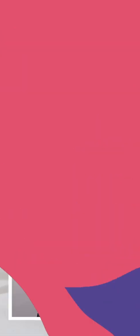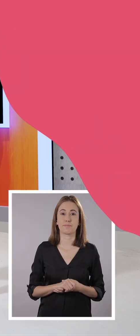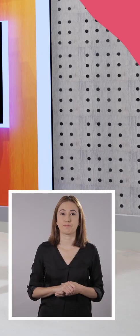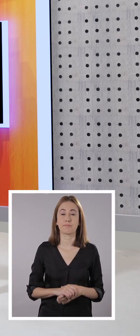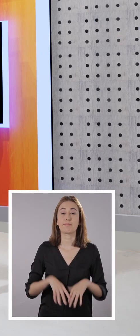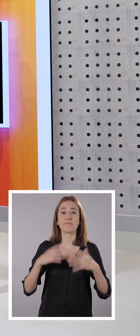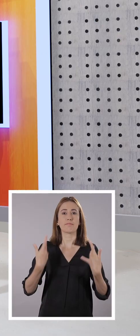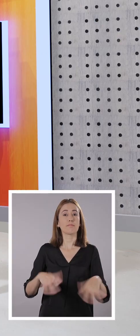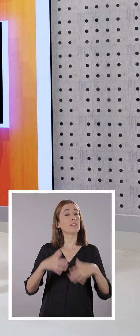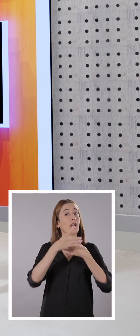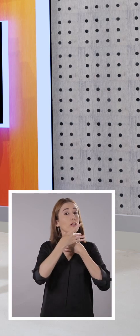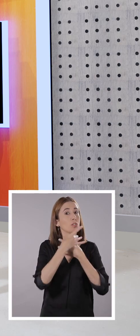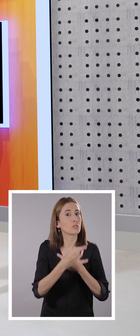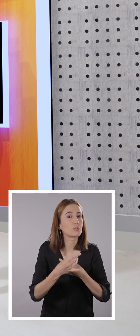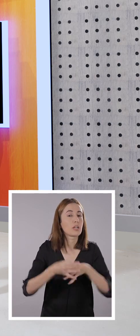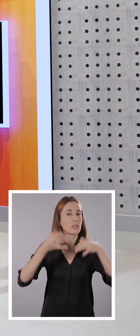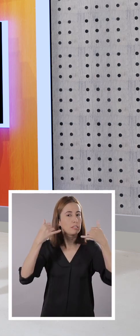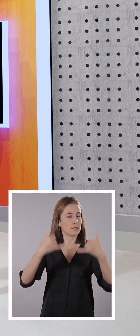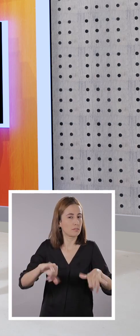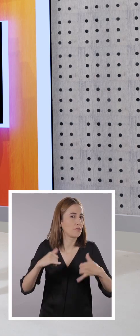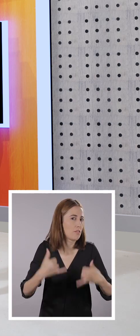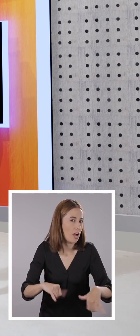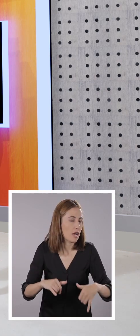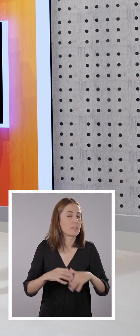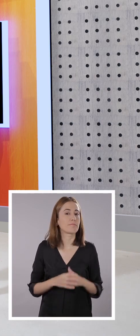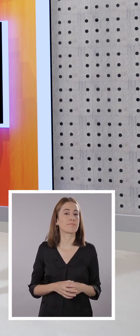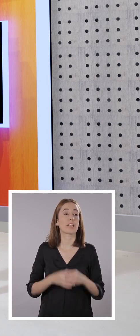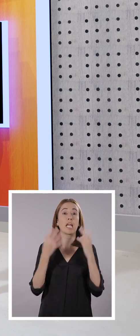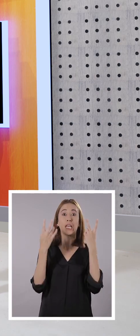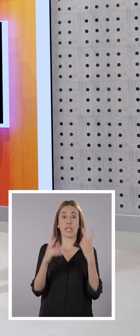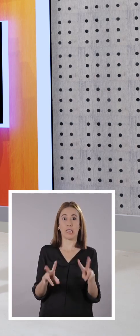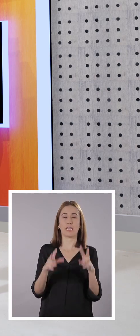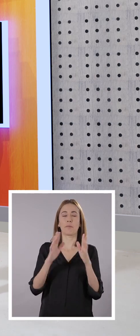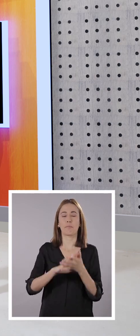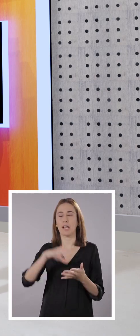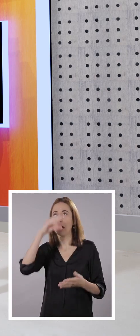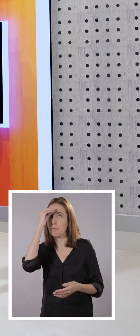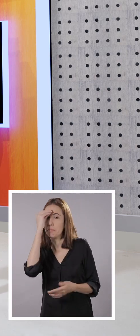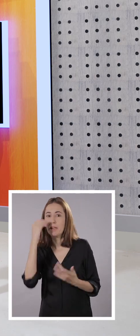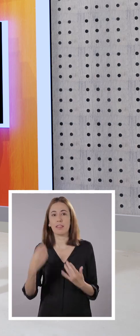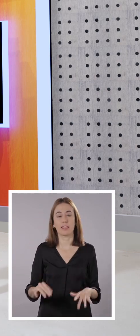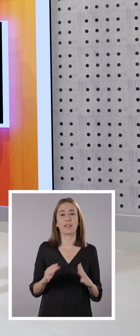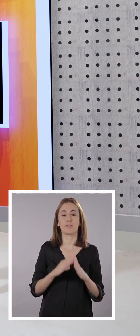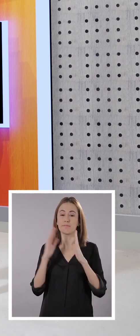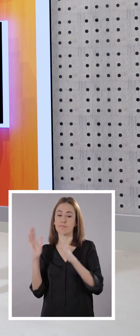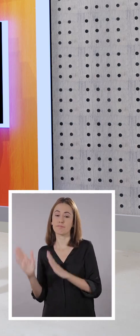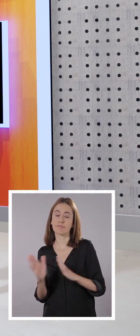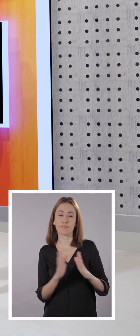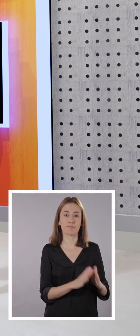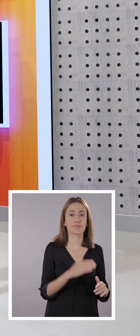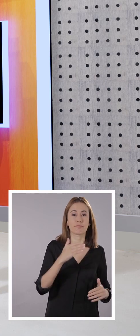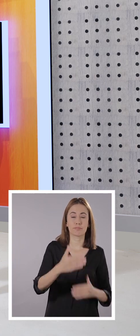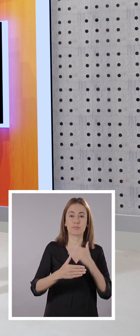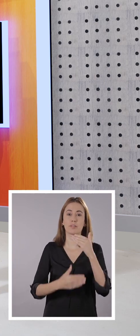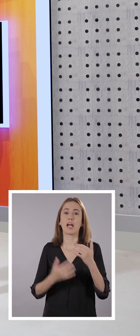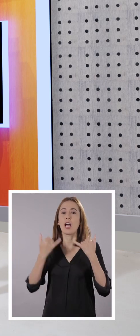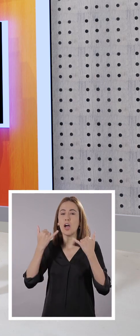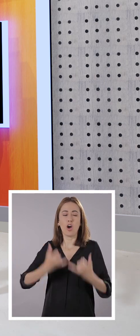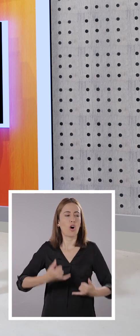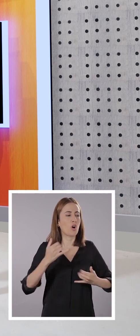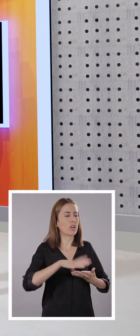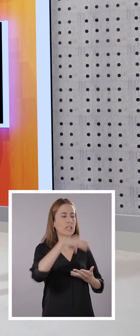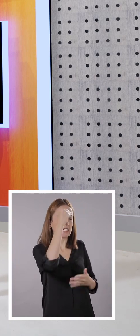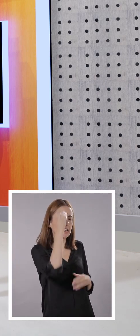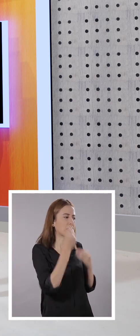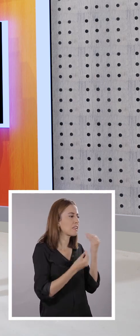Y como nos gusta jugar siempre, y además de eso, aprender, ¿qué vamos a aprender en el juego de hoy, profe?